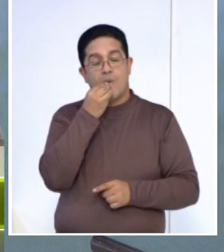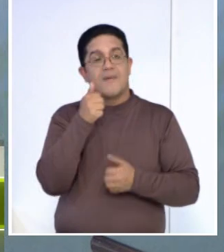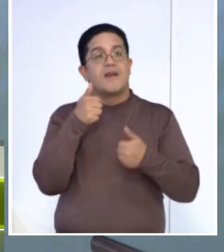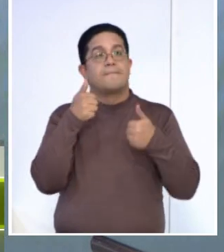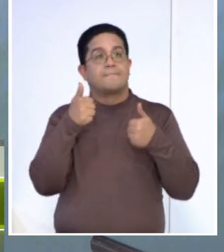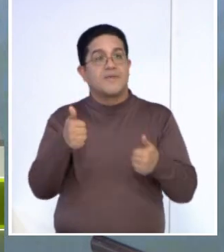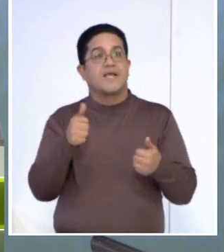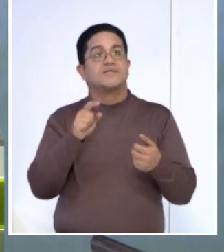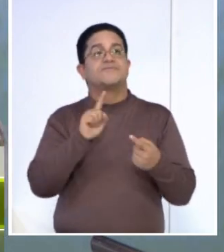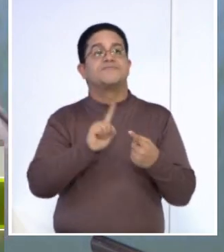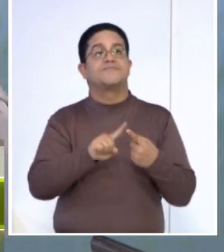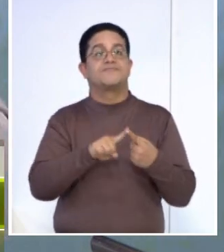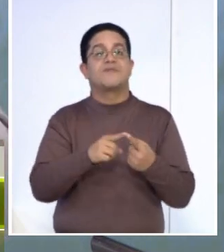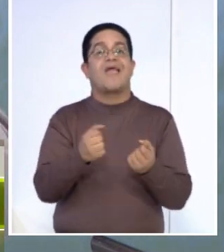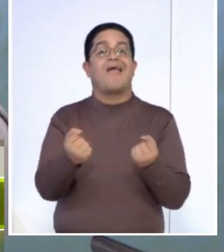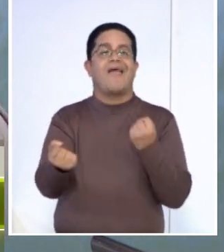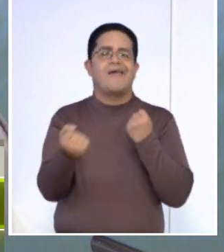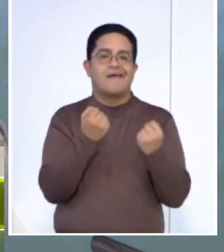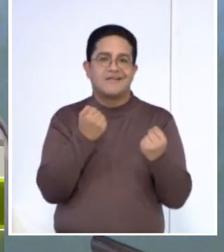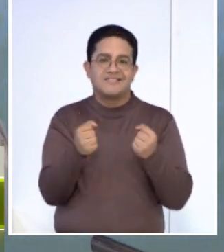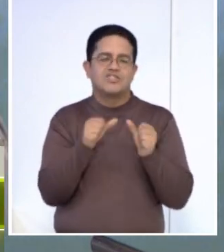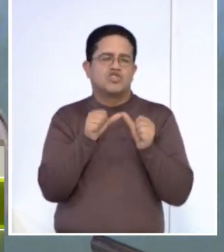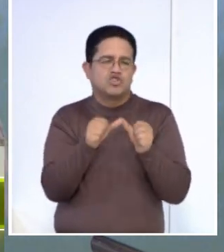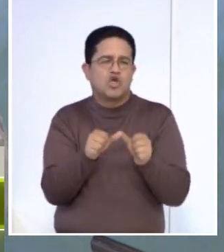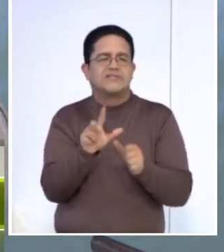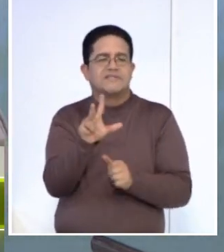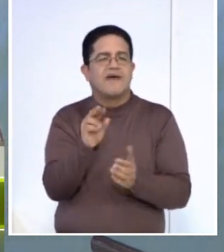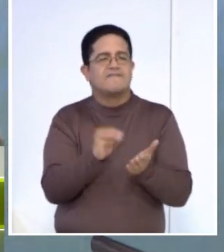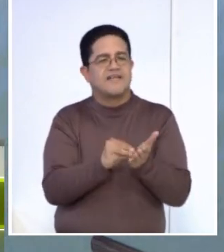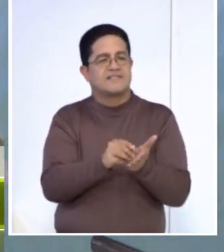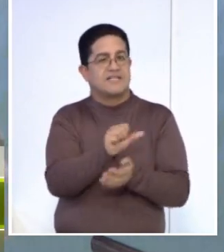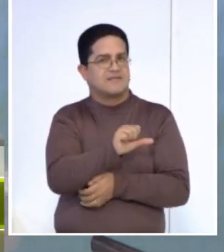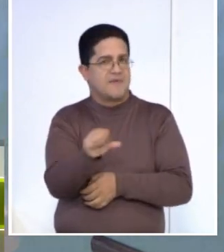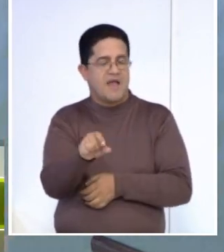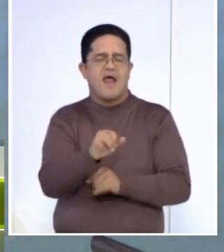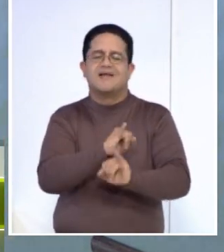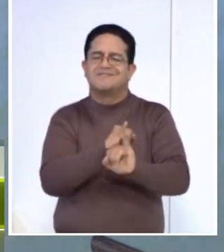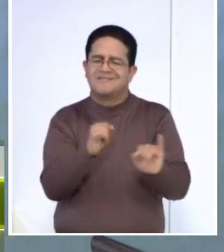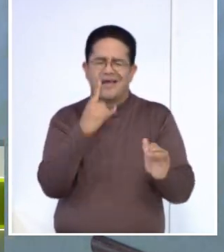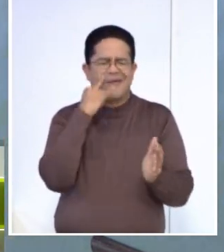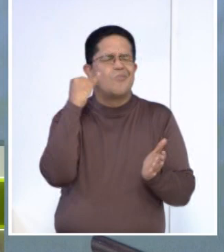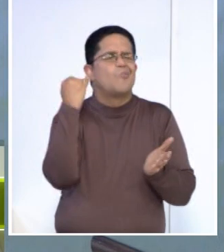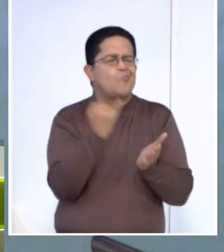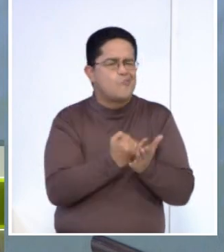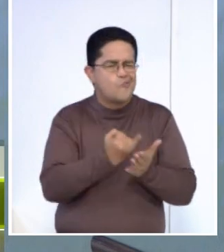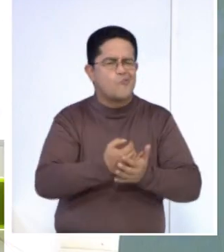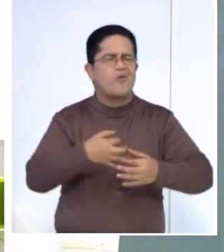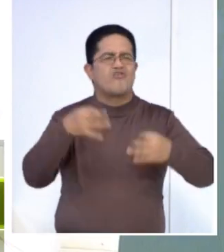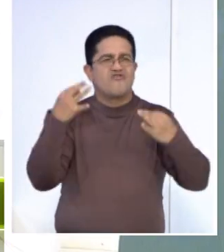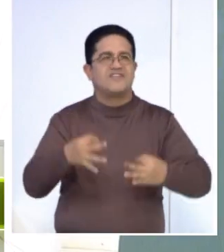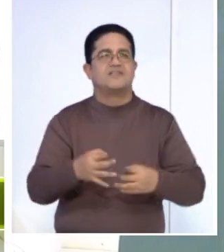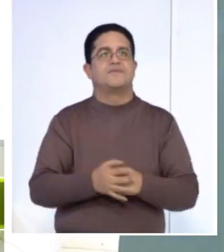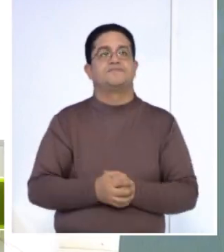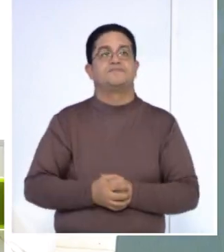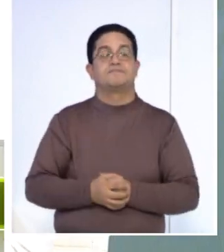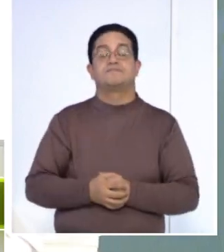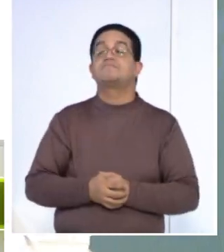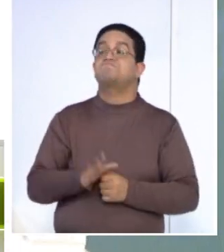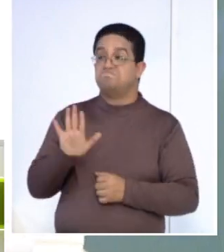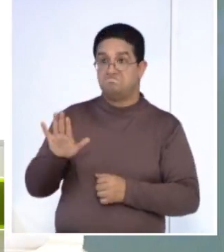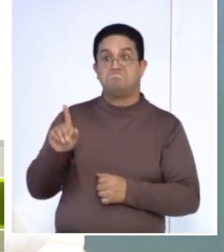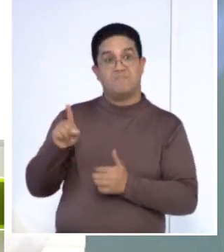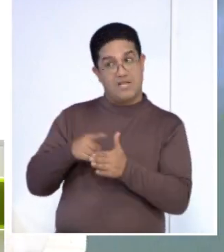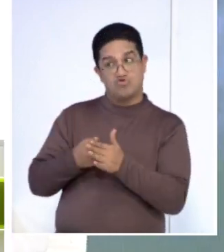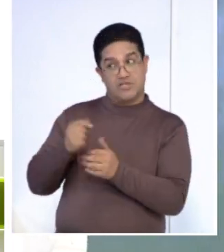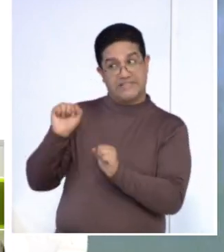y que tengan ejercicio de manera regular. Eso está demostrado que mejora el sistema inmune. Por supuesto. Entonces, sí podemos hacer